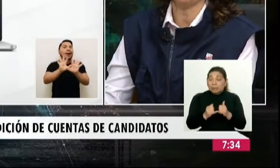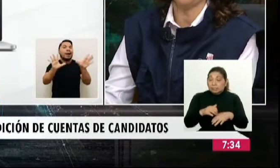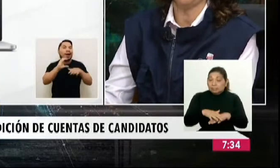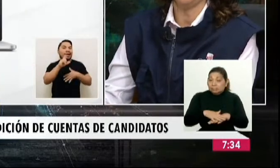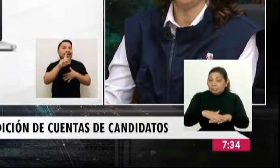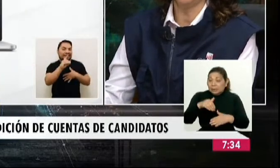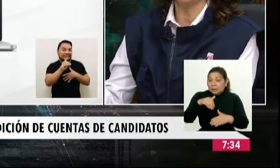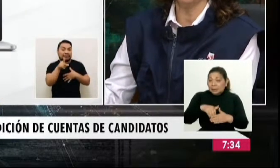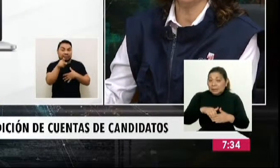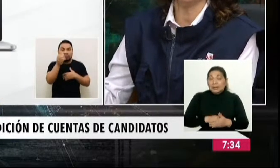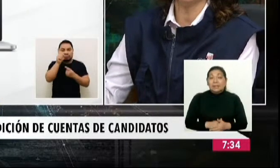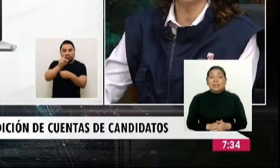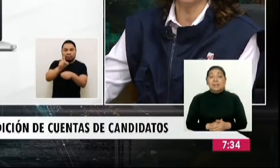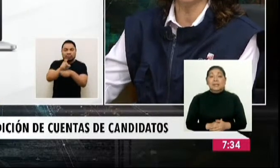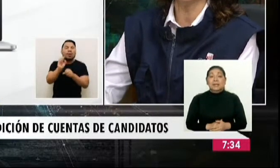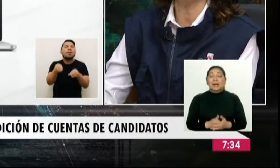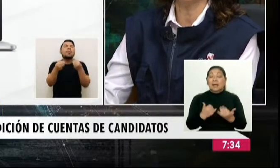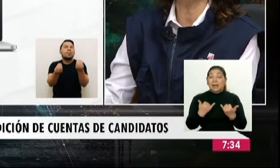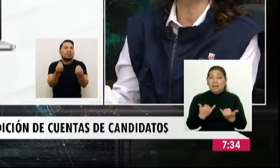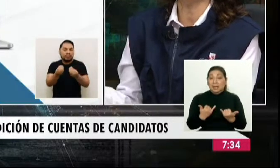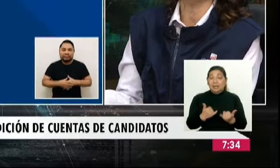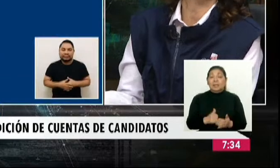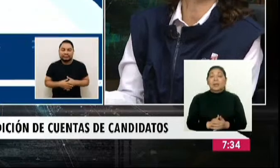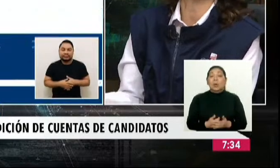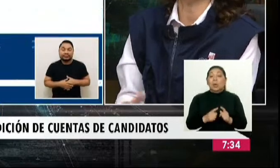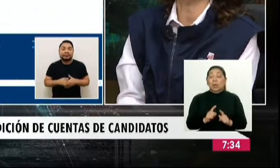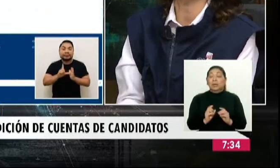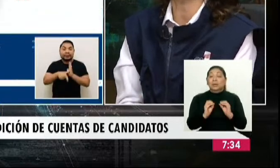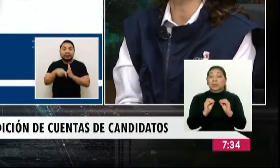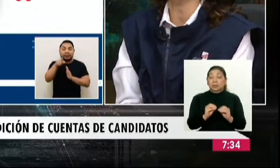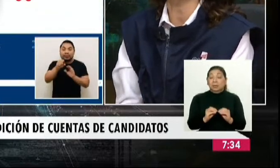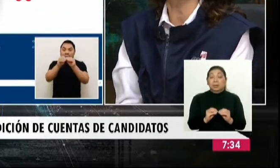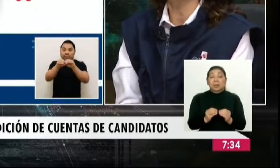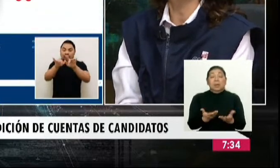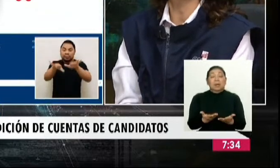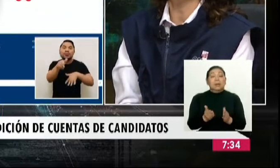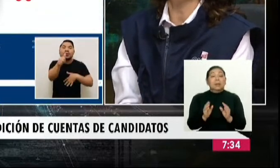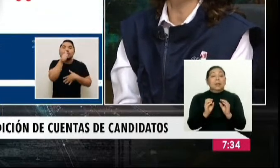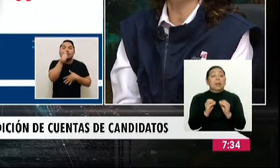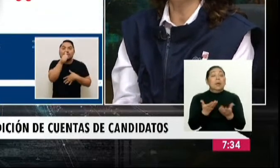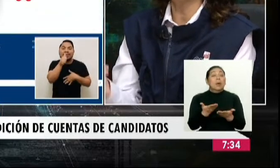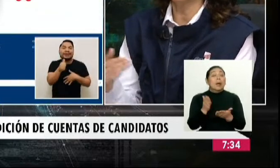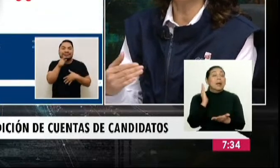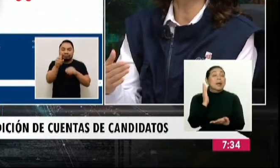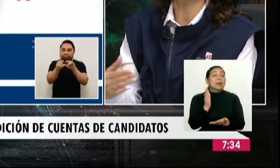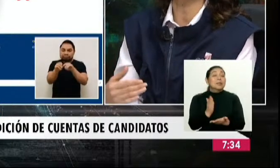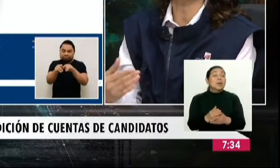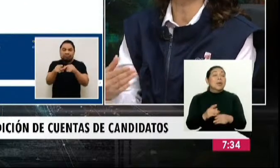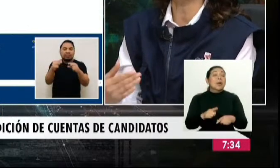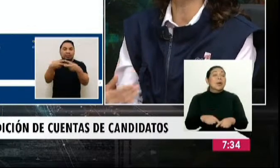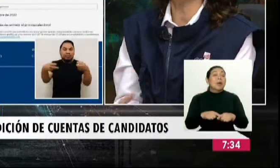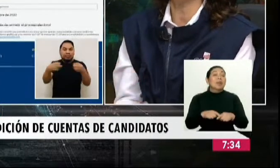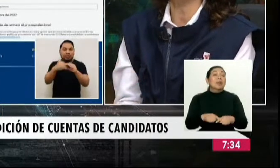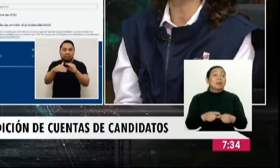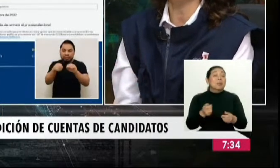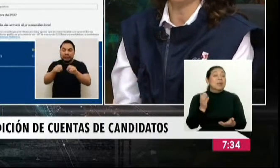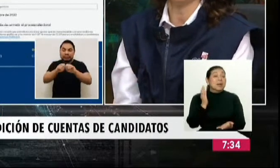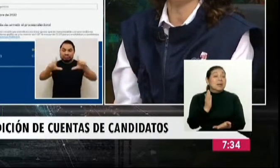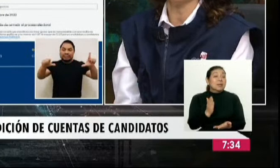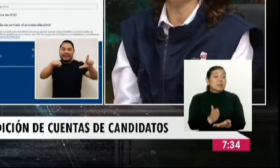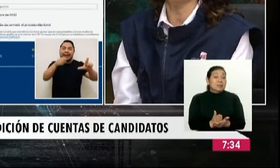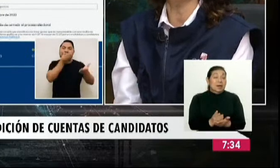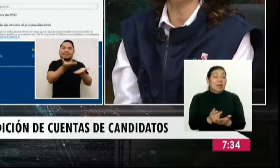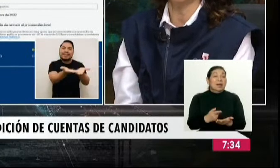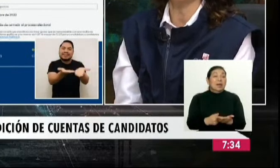proceso electoral. Entonces, es en ese momento que nosotros vamos a poder asignar la sanción dependiendo del tipo de infracción